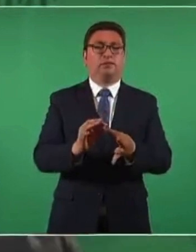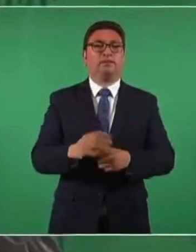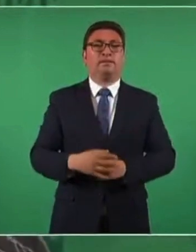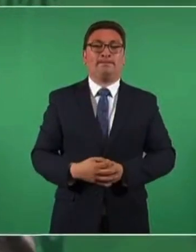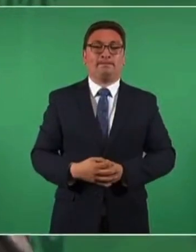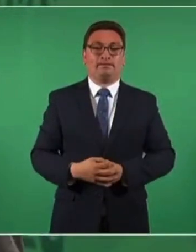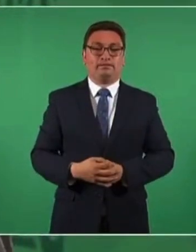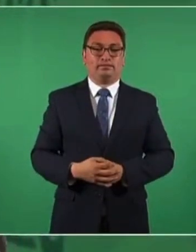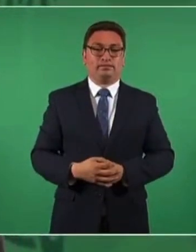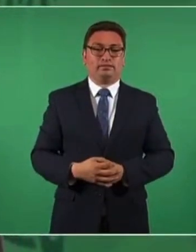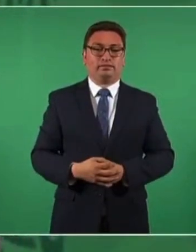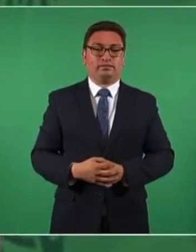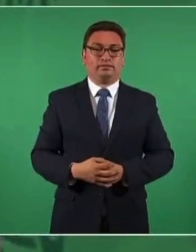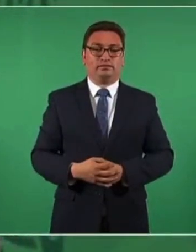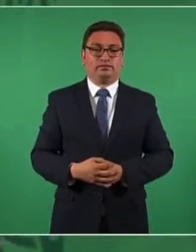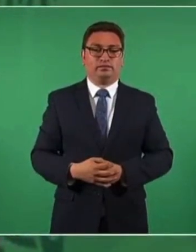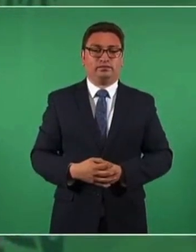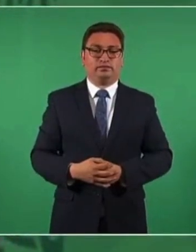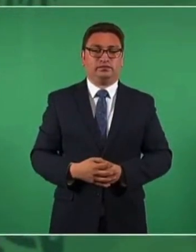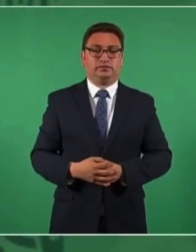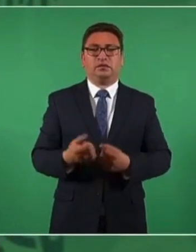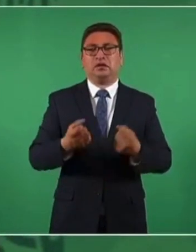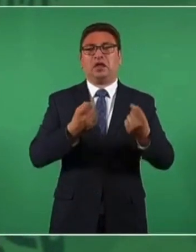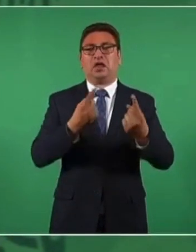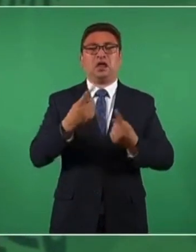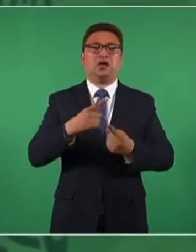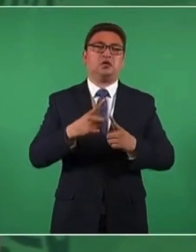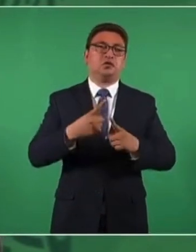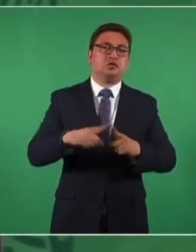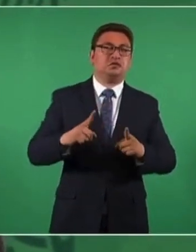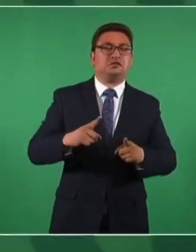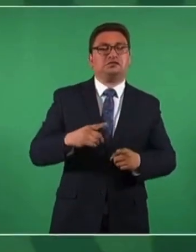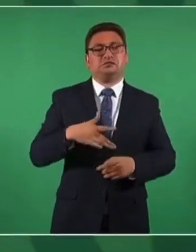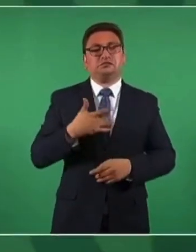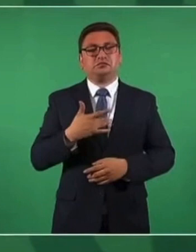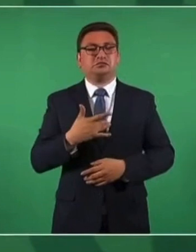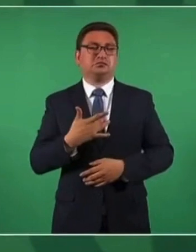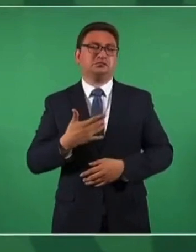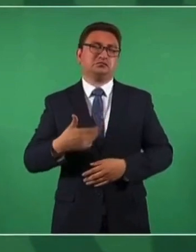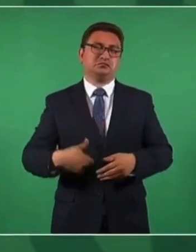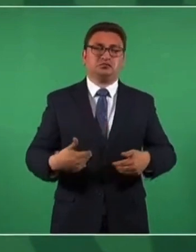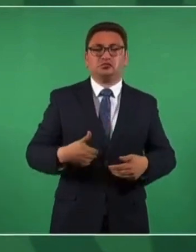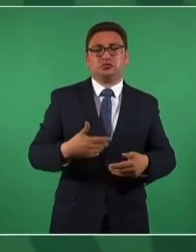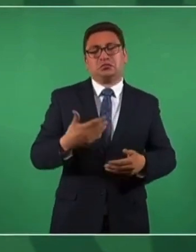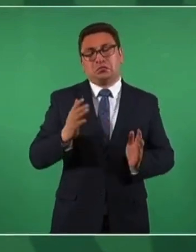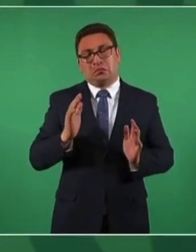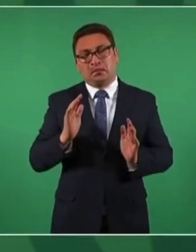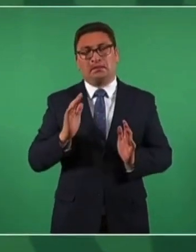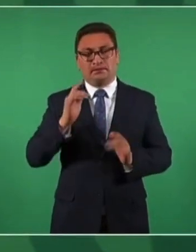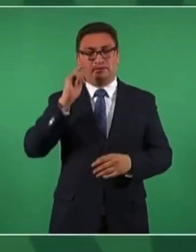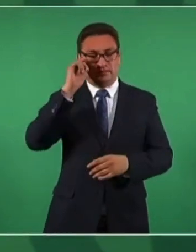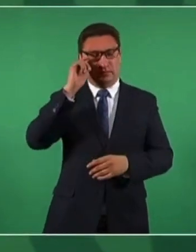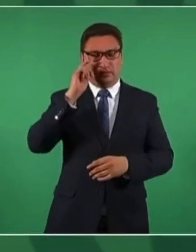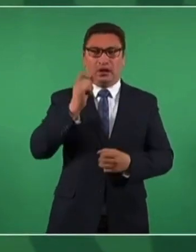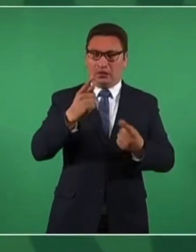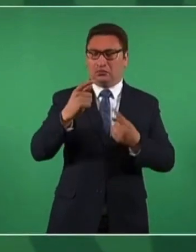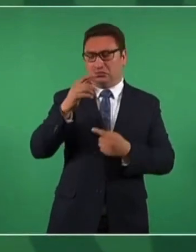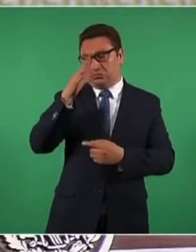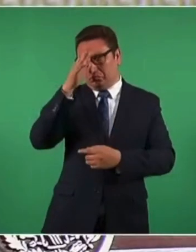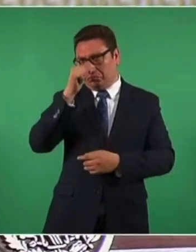diferencias que son propias. Estoy de acuerdo con lo que dijo